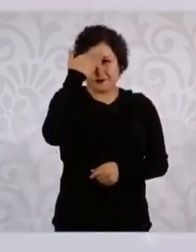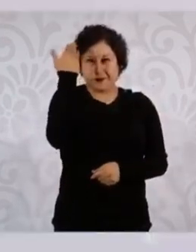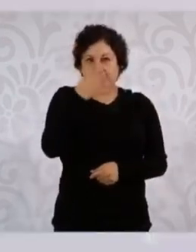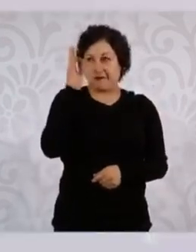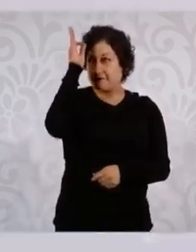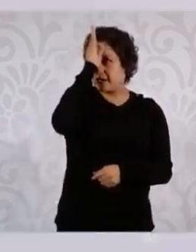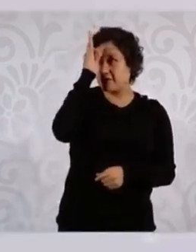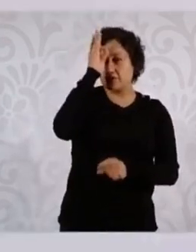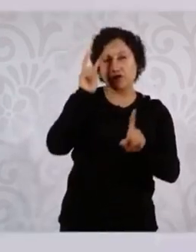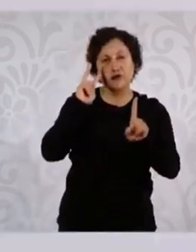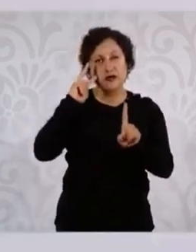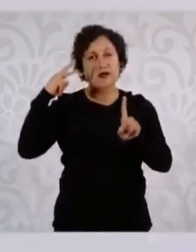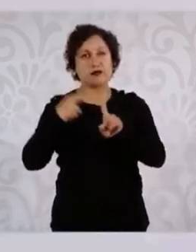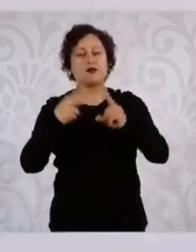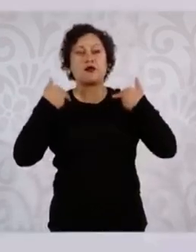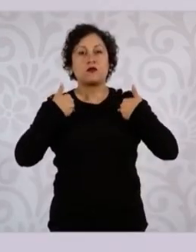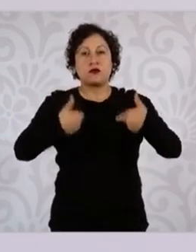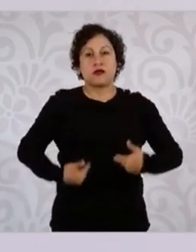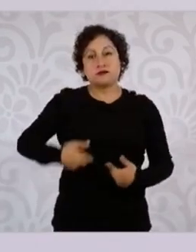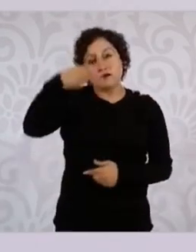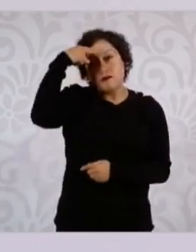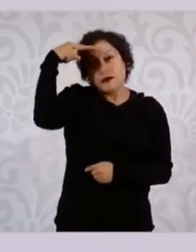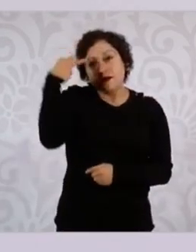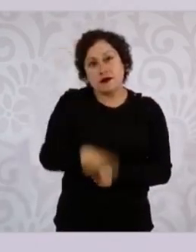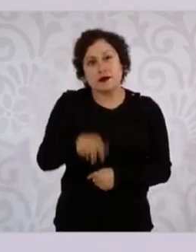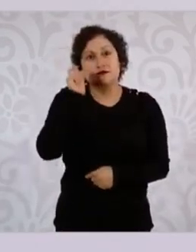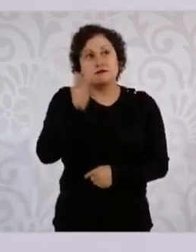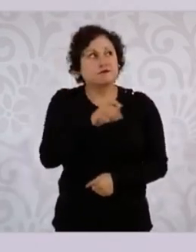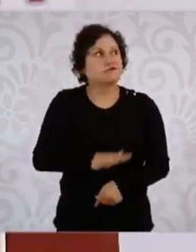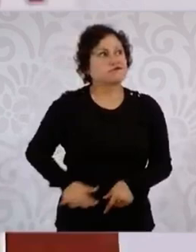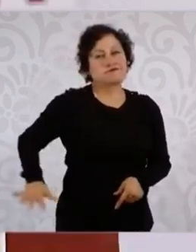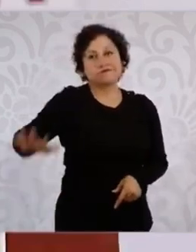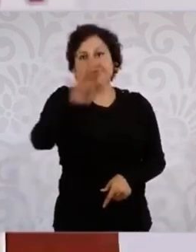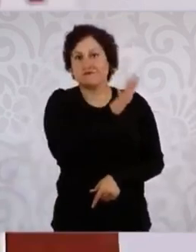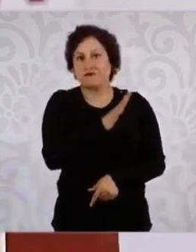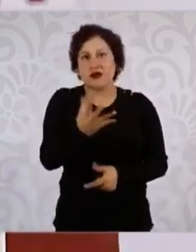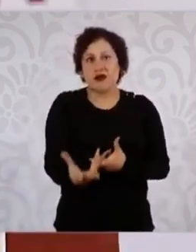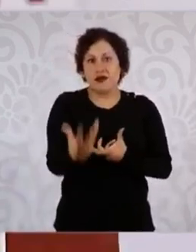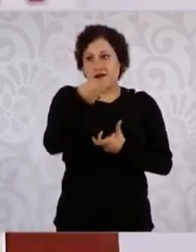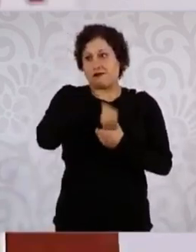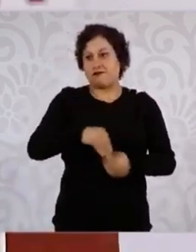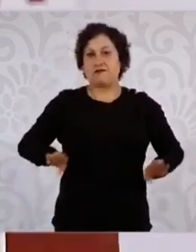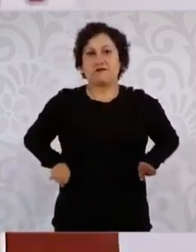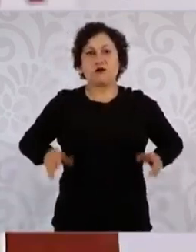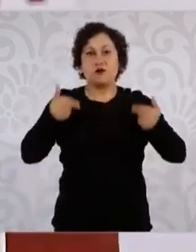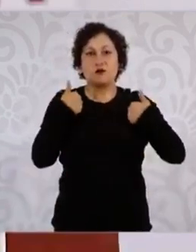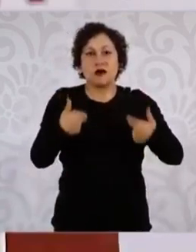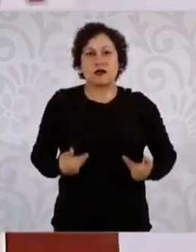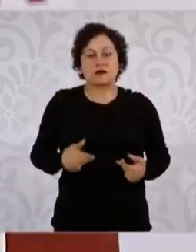nosotros humanistas? Es erradicar cualquier forma de discriminación.